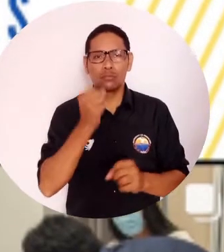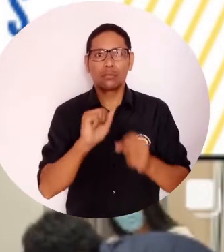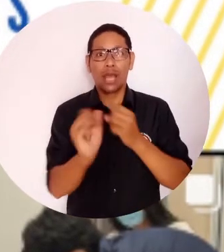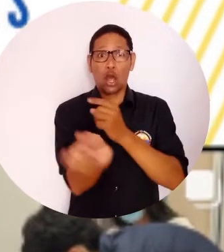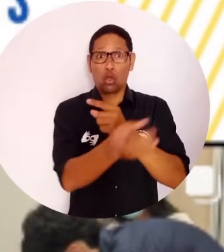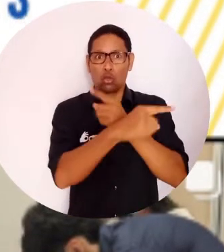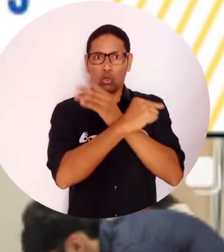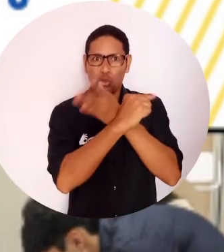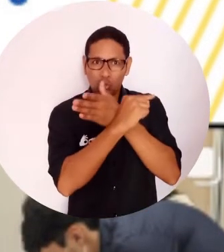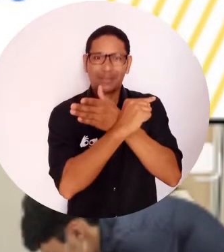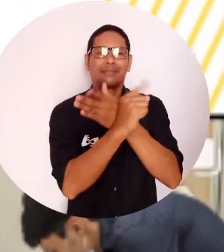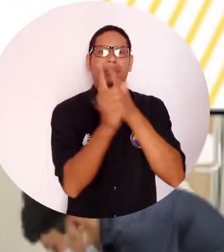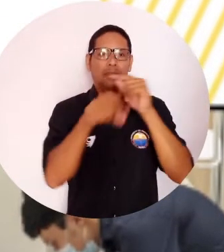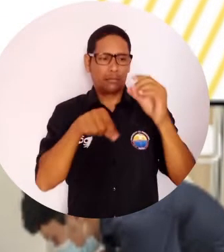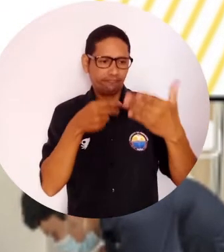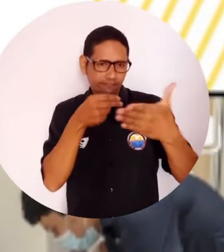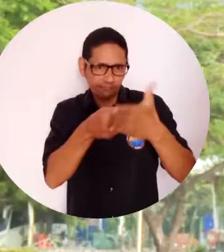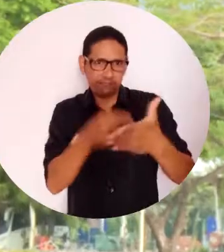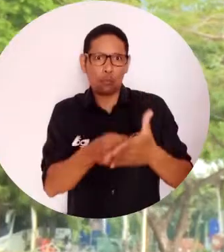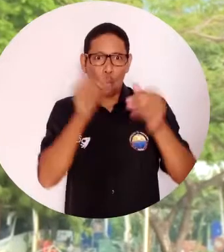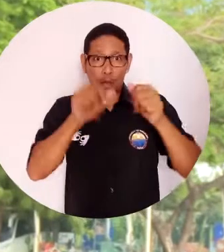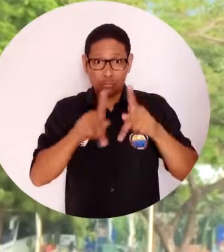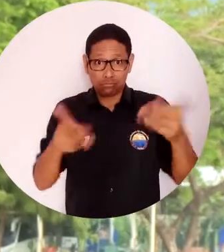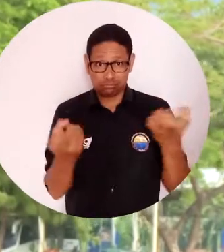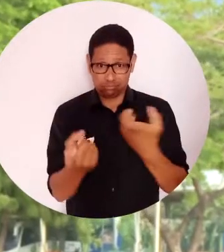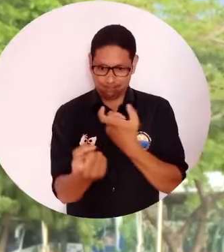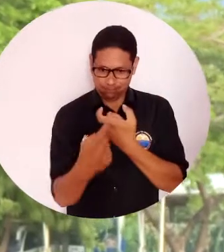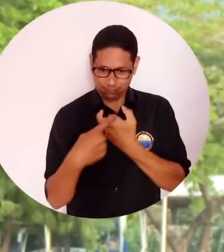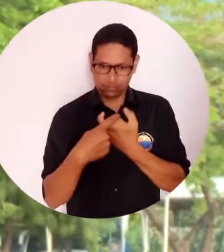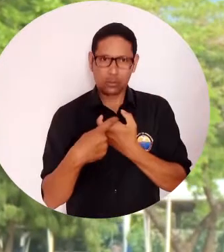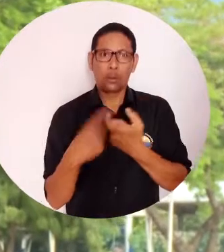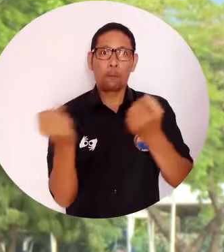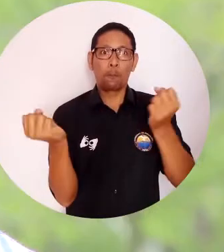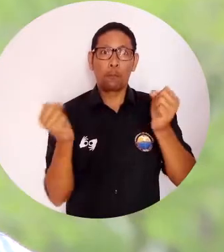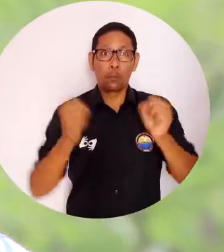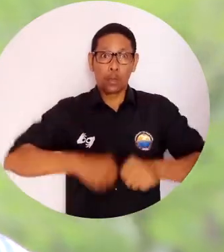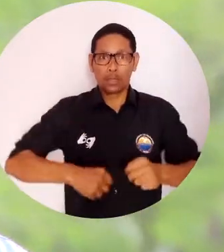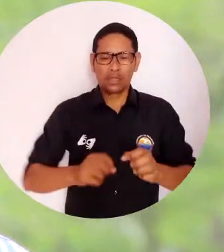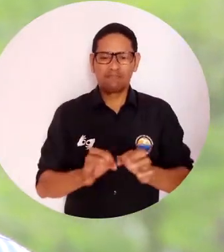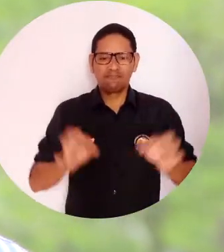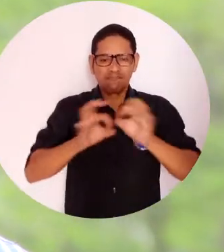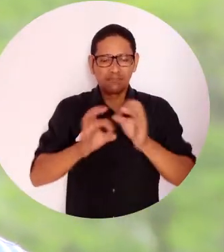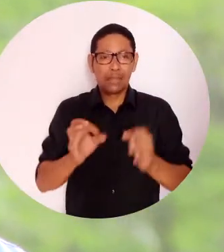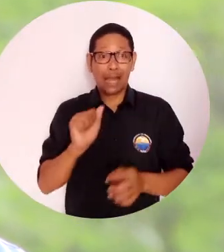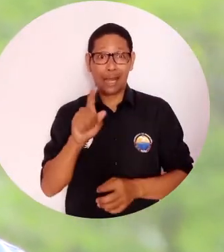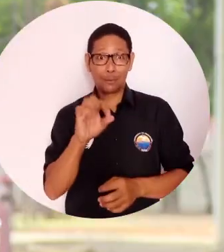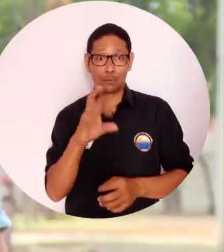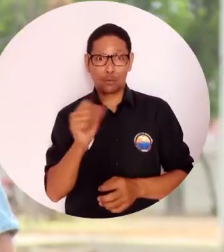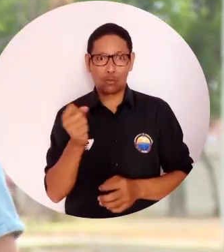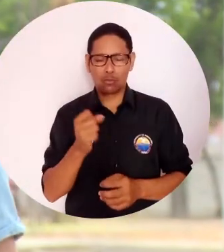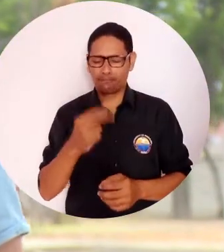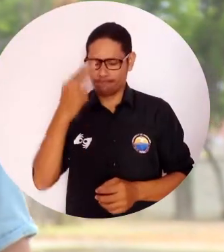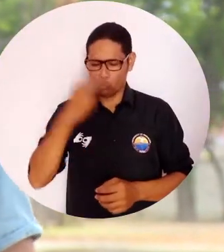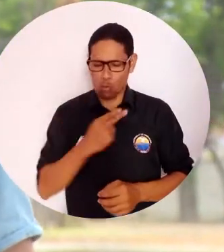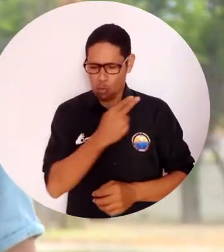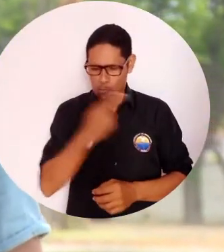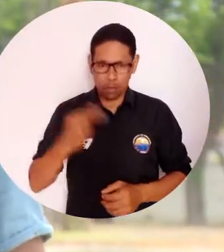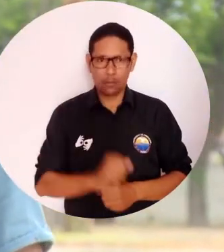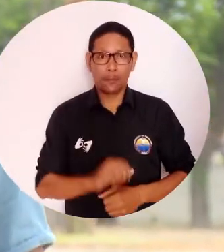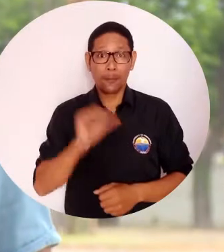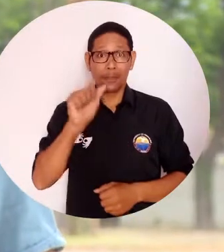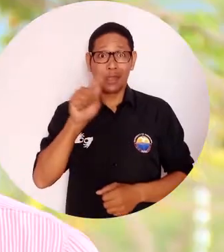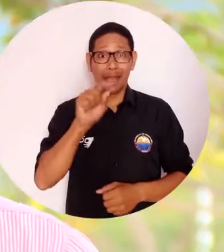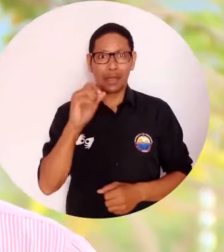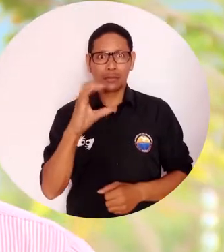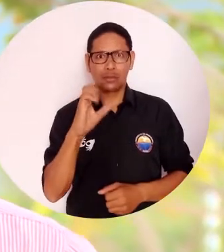los links que hay que llenar y proceder al ingreso de las personas a la asociación. Asocedum es apoyo y bienestar. Asocedum es